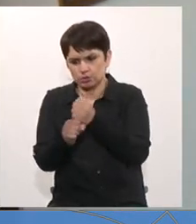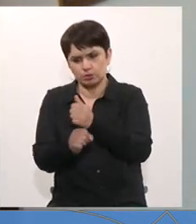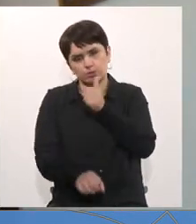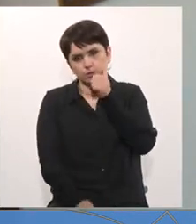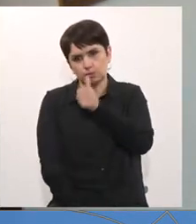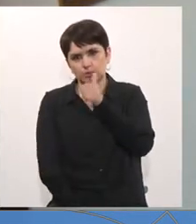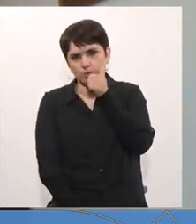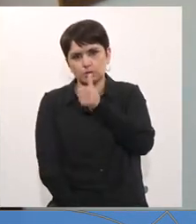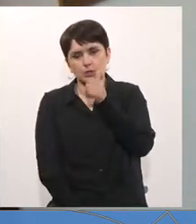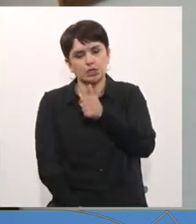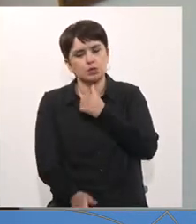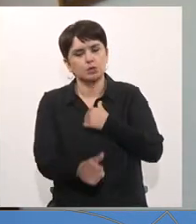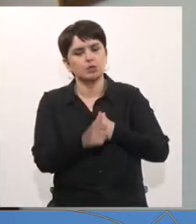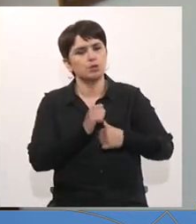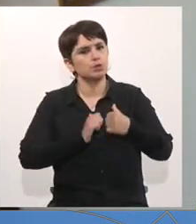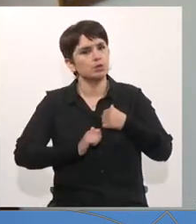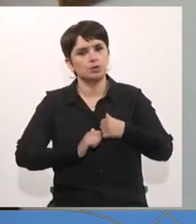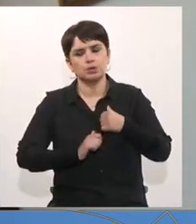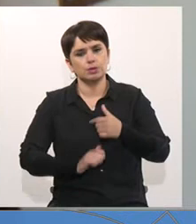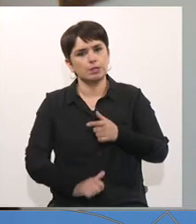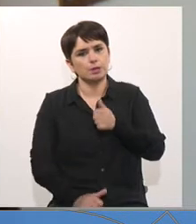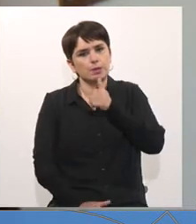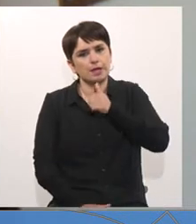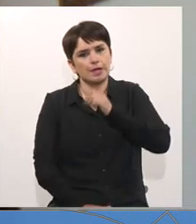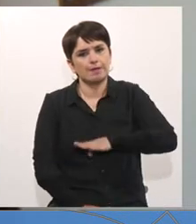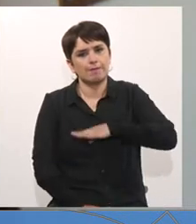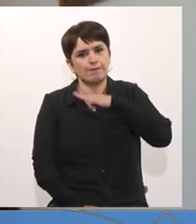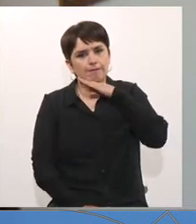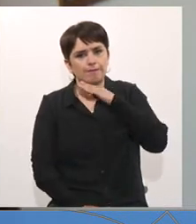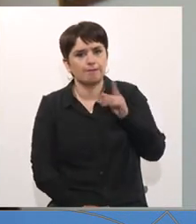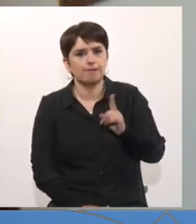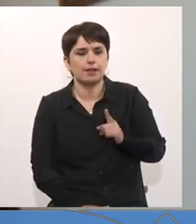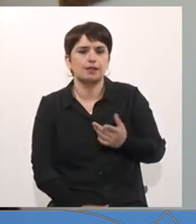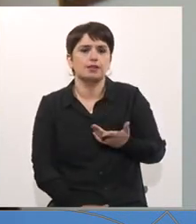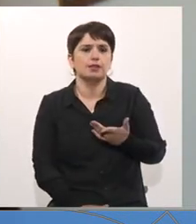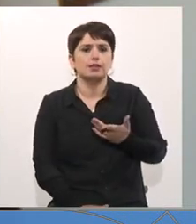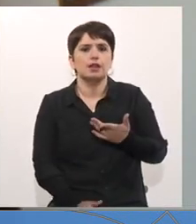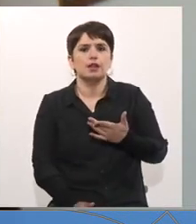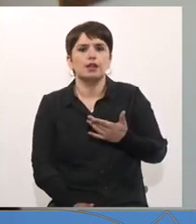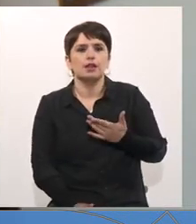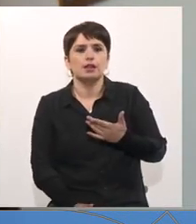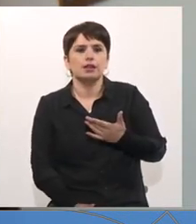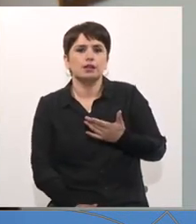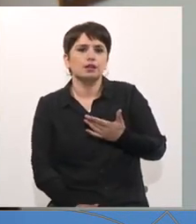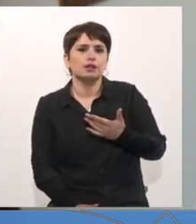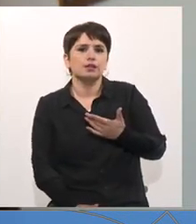y sufrimos las insuficiencias, las carencias, ¿no es cierto?, en carne propia.